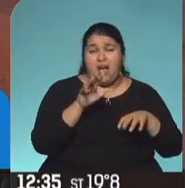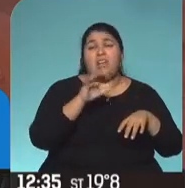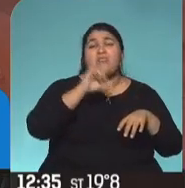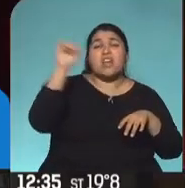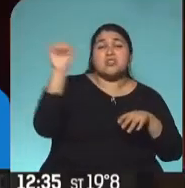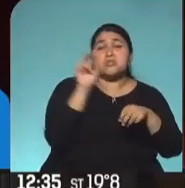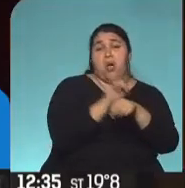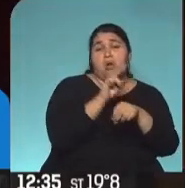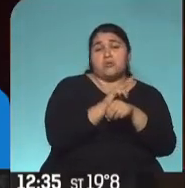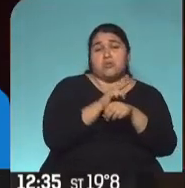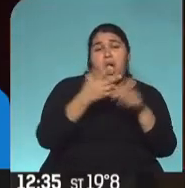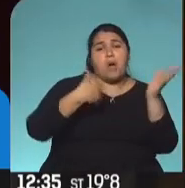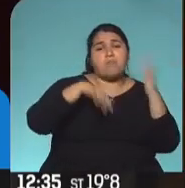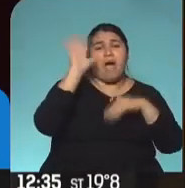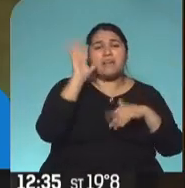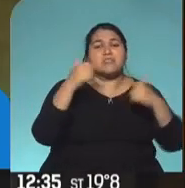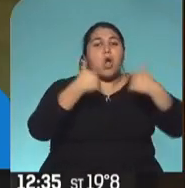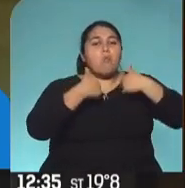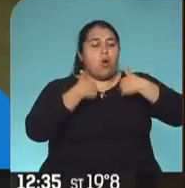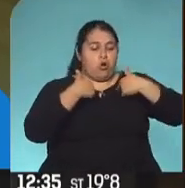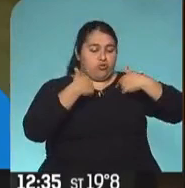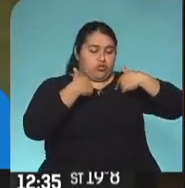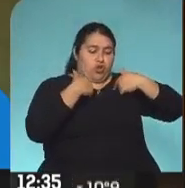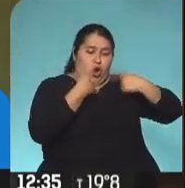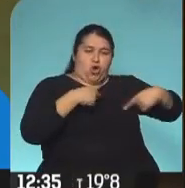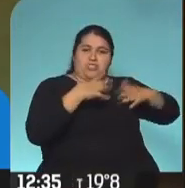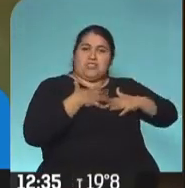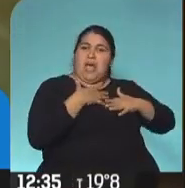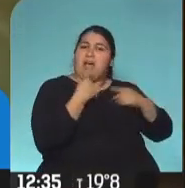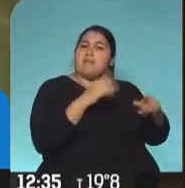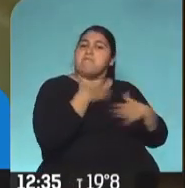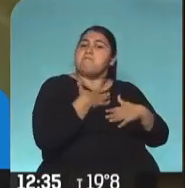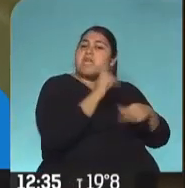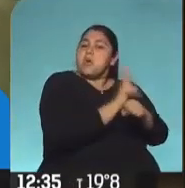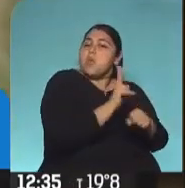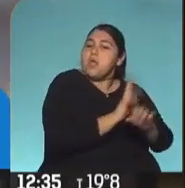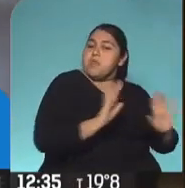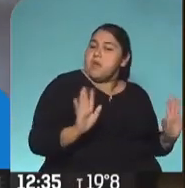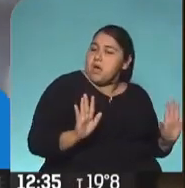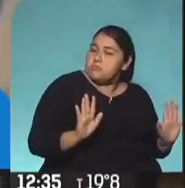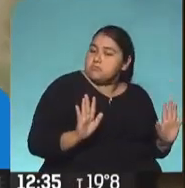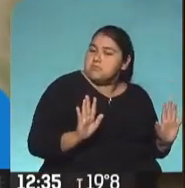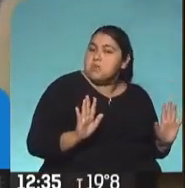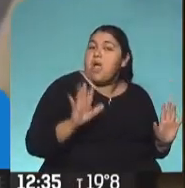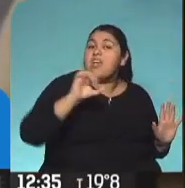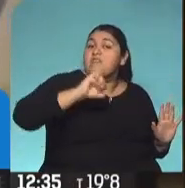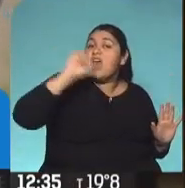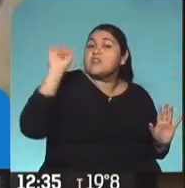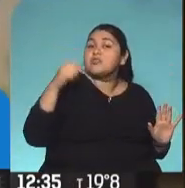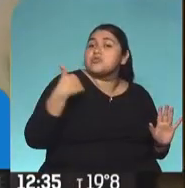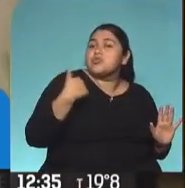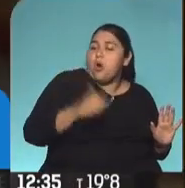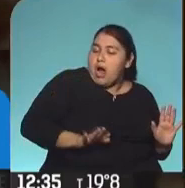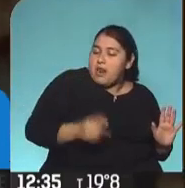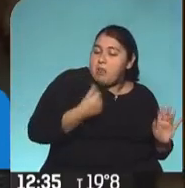qué es? Es la preocupación por mi patrimonio. La inseguridad es cuidar el patrimonio que tengo, la inflación es el patrimonio que voy a poder comprar